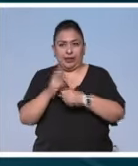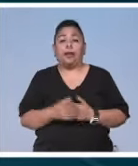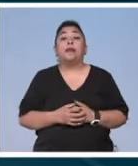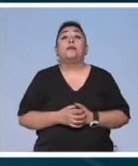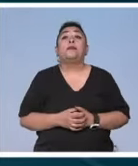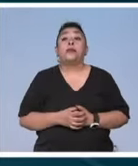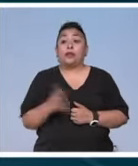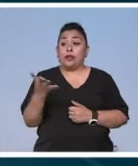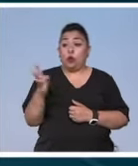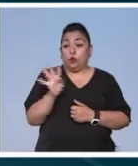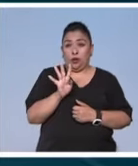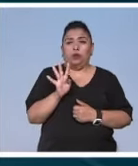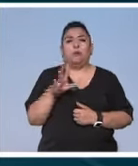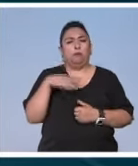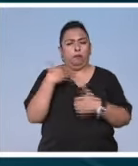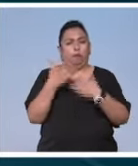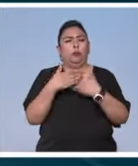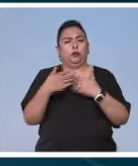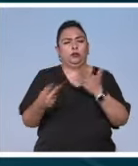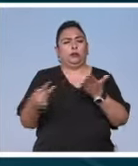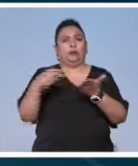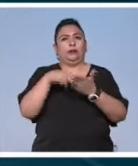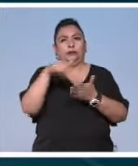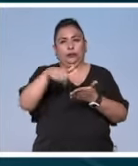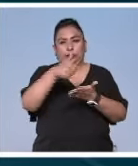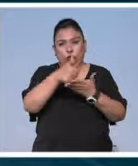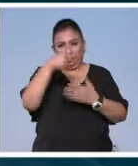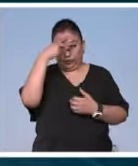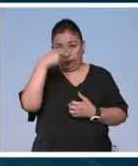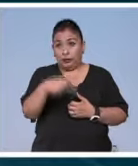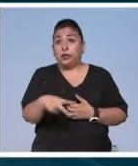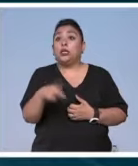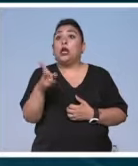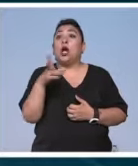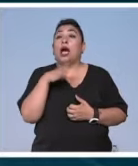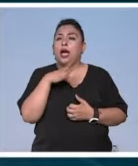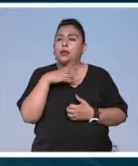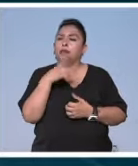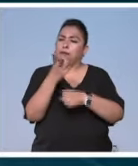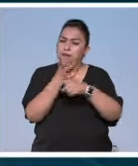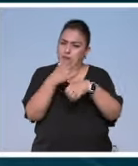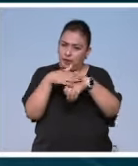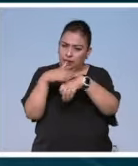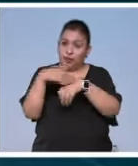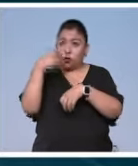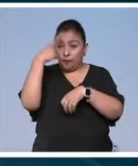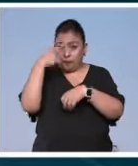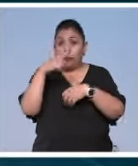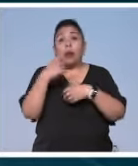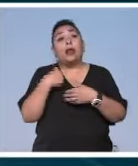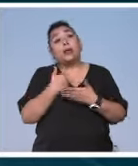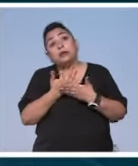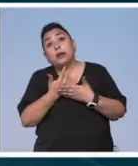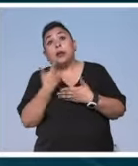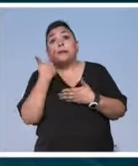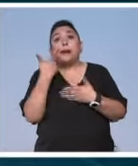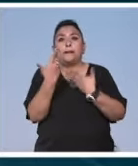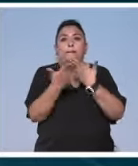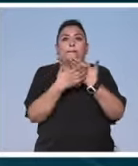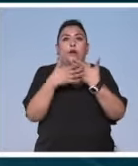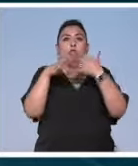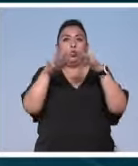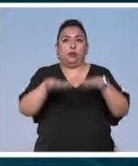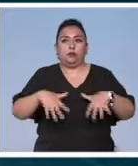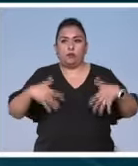El ensamble tendrá otras presentaciones en la Ciudad de México y nos hacen una cordial invitación para estar al pendiente de sus siguientes